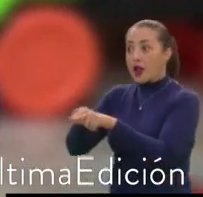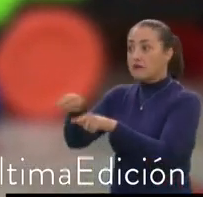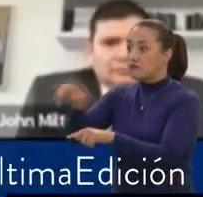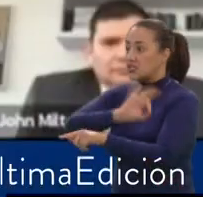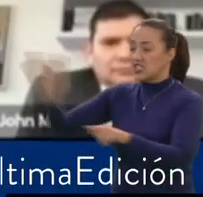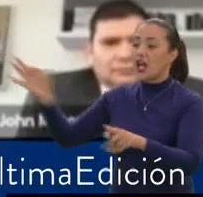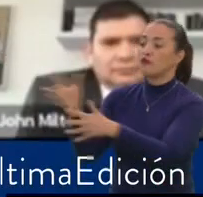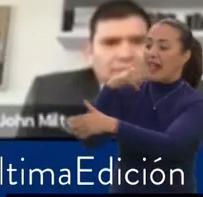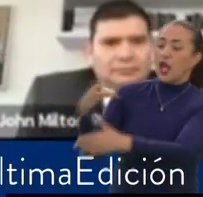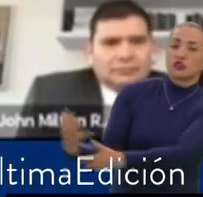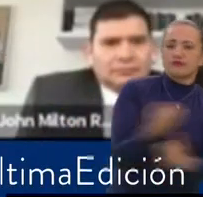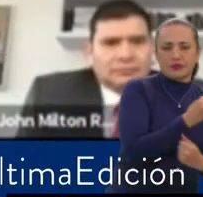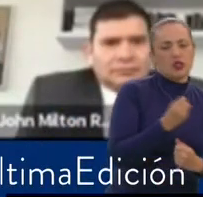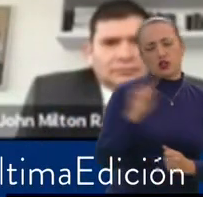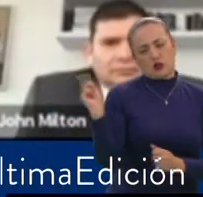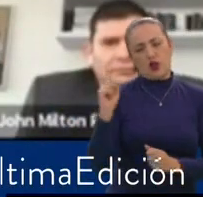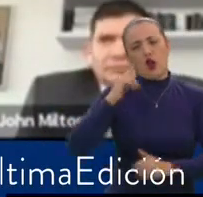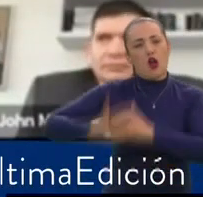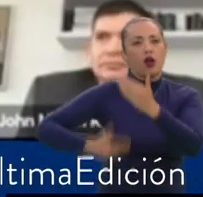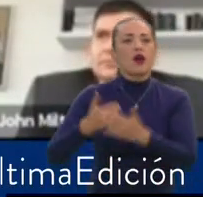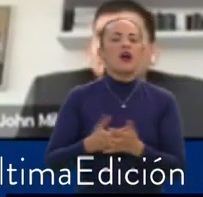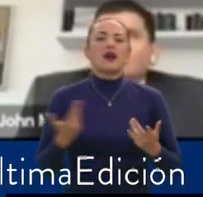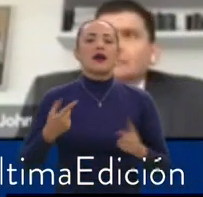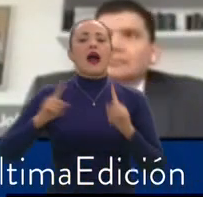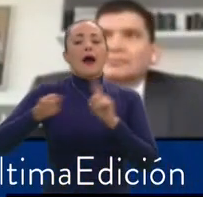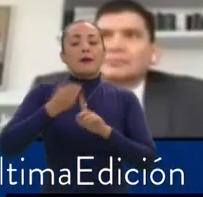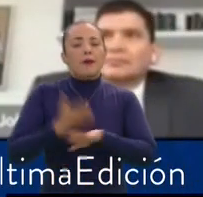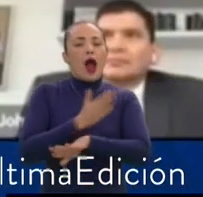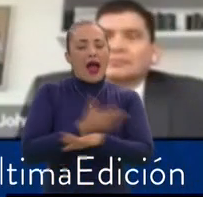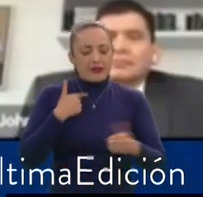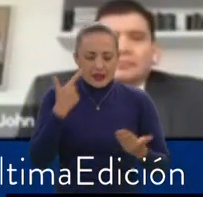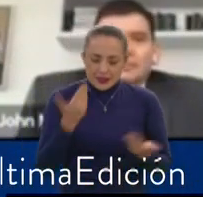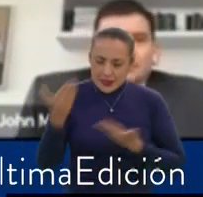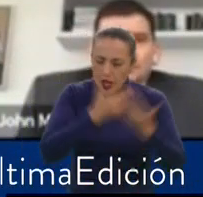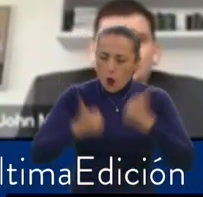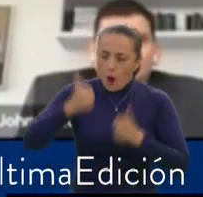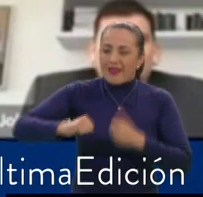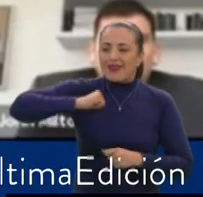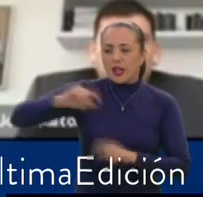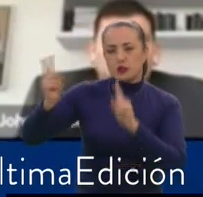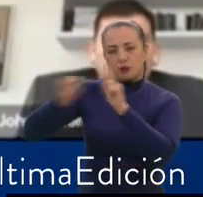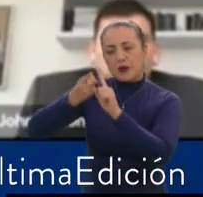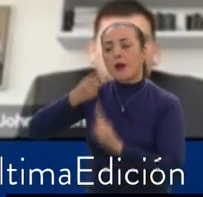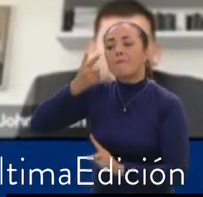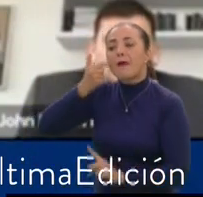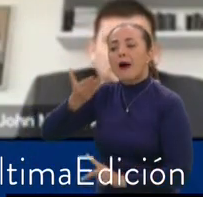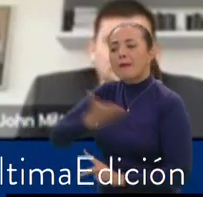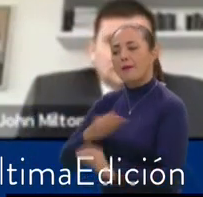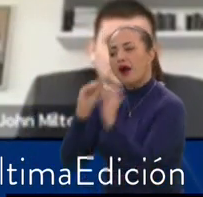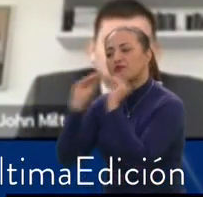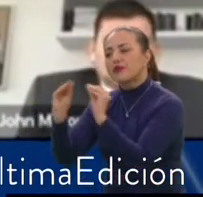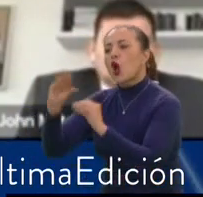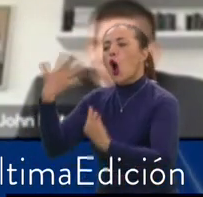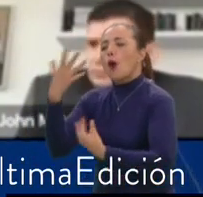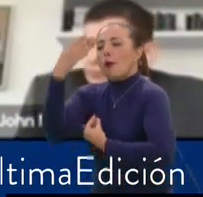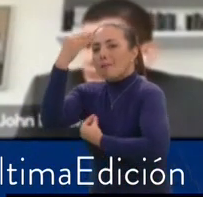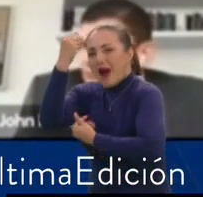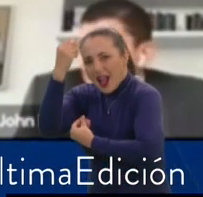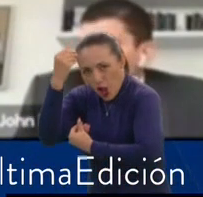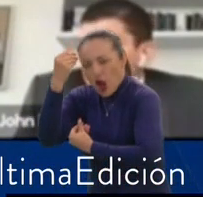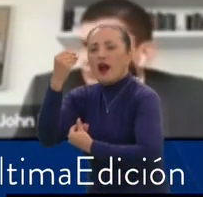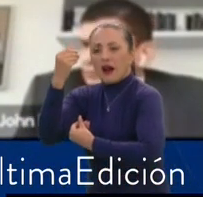potestad. Lo que hicimos fue coger el derecho de los padres de educar a sus hijos en sus valores y